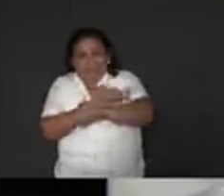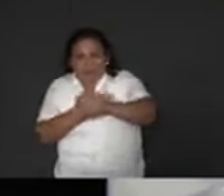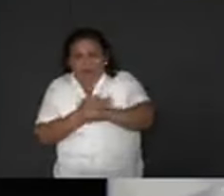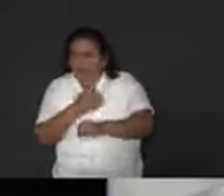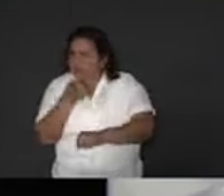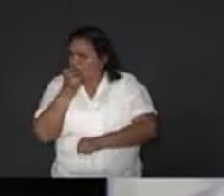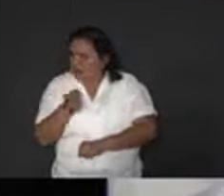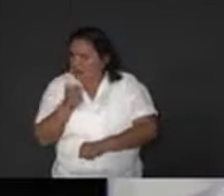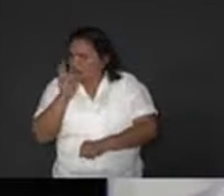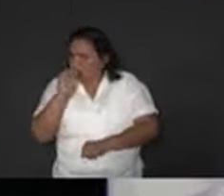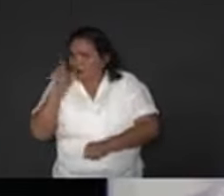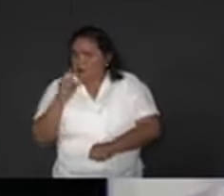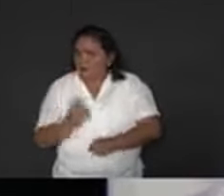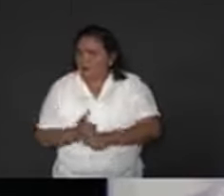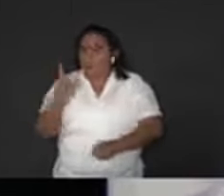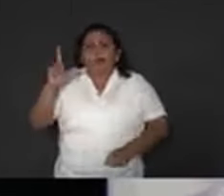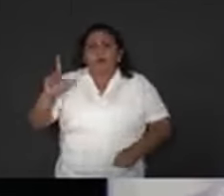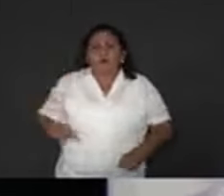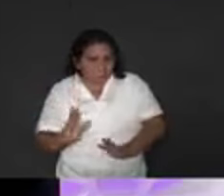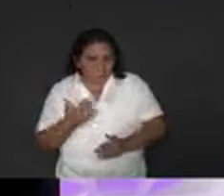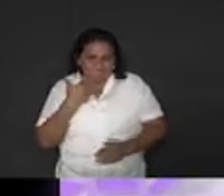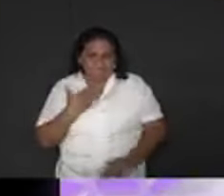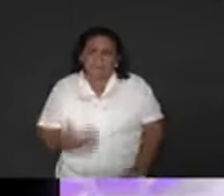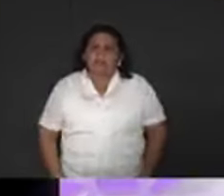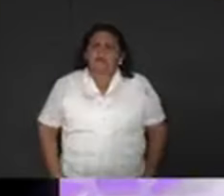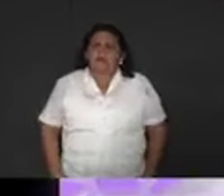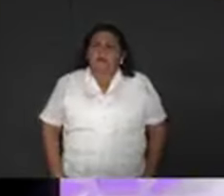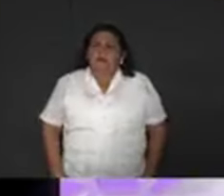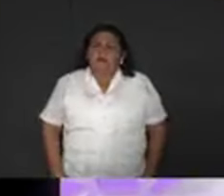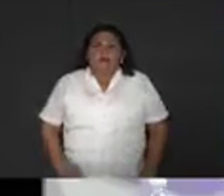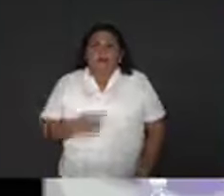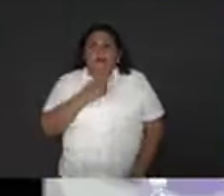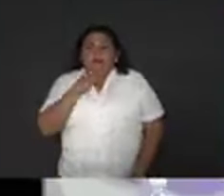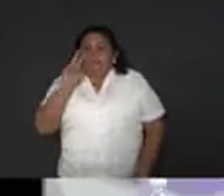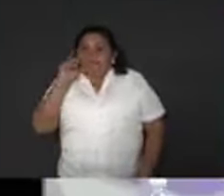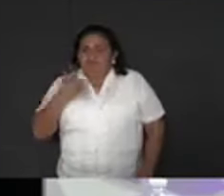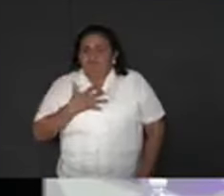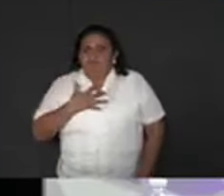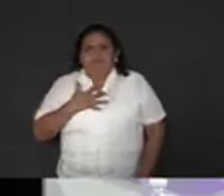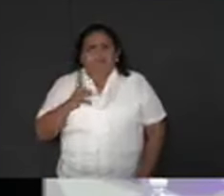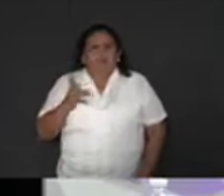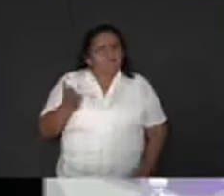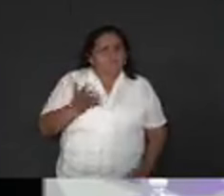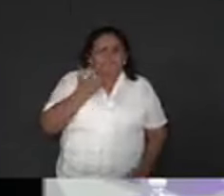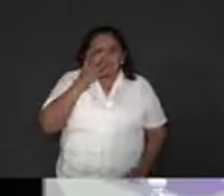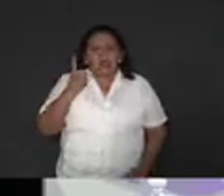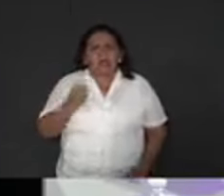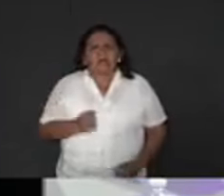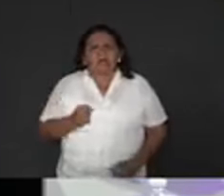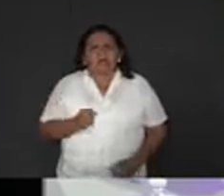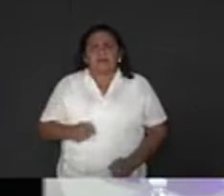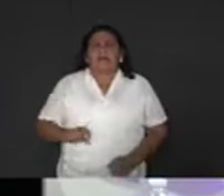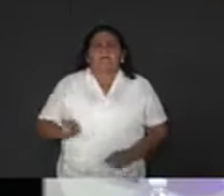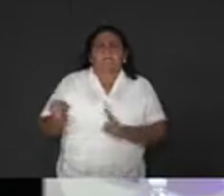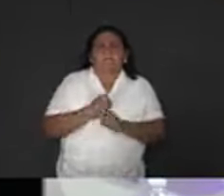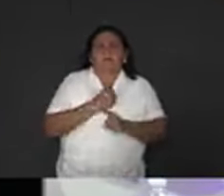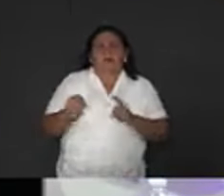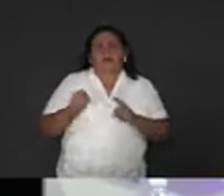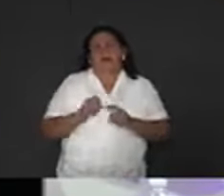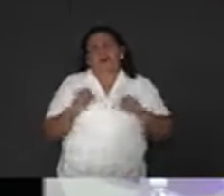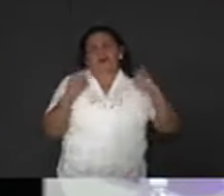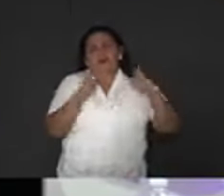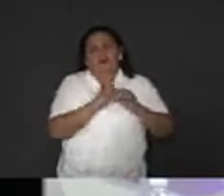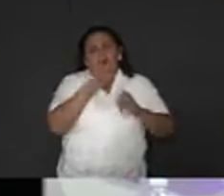Eso no es ser un gobierno humanista. Renan, no tienes vergüenza. Violencia institucional es la condición en la que se